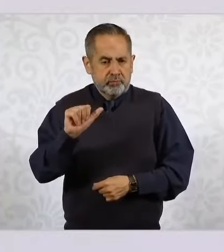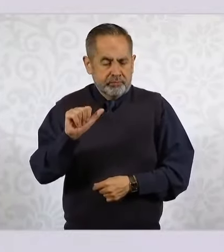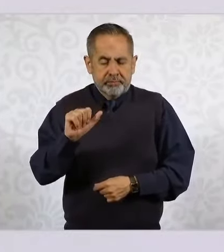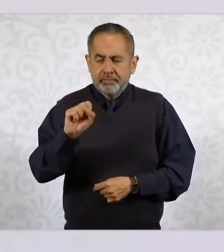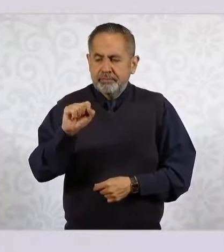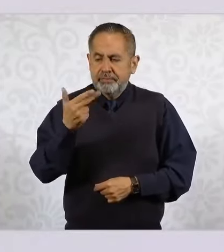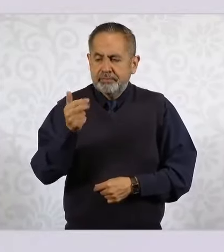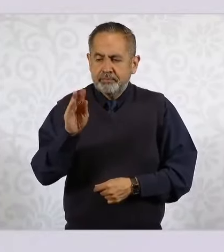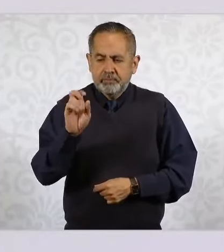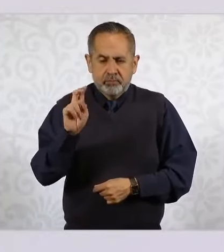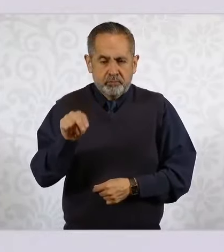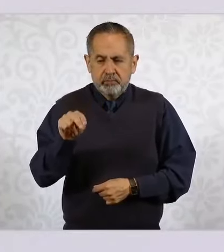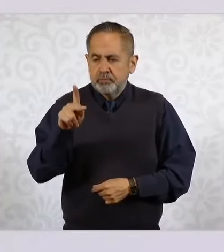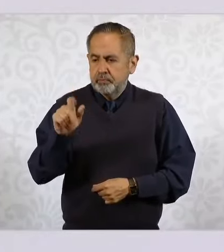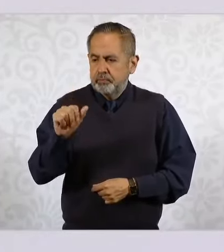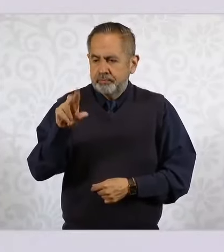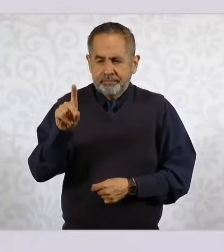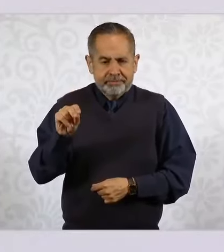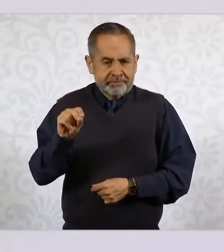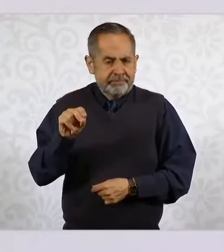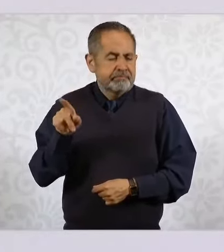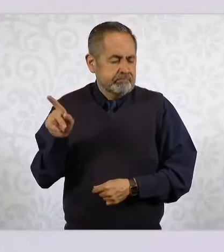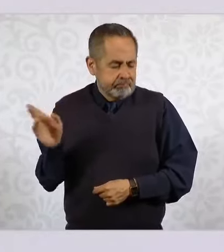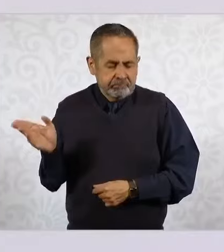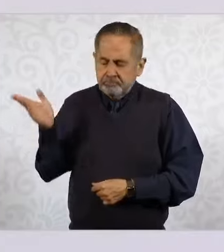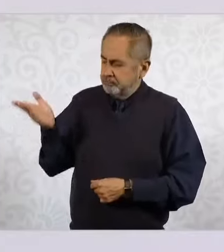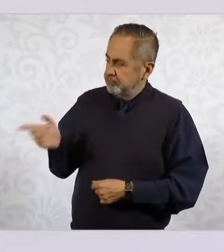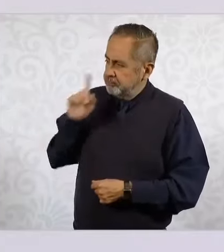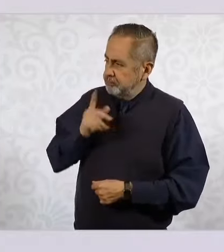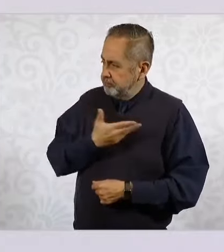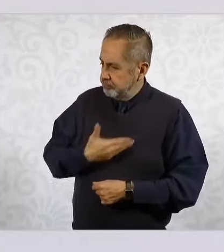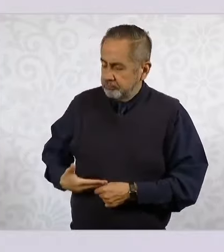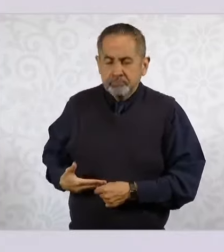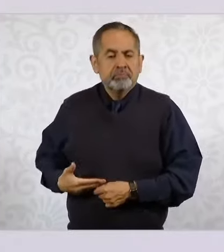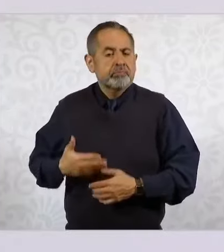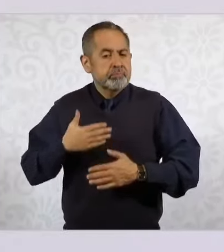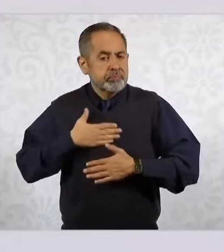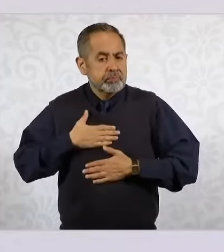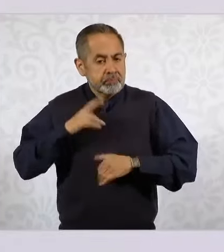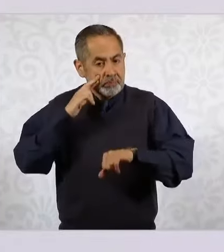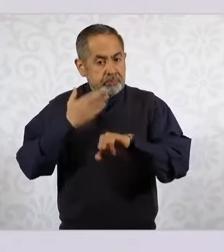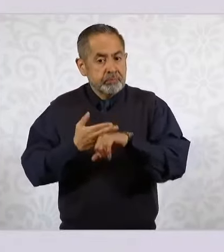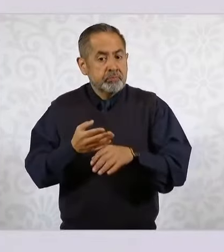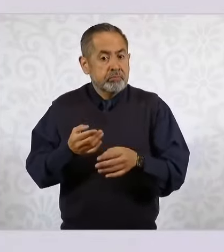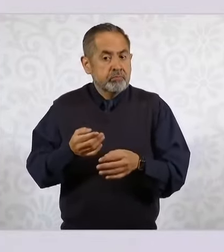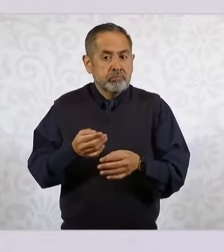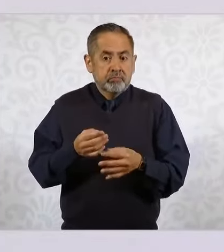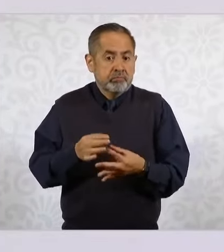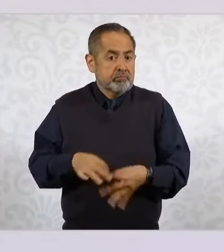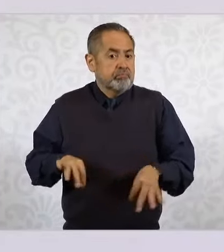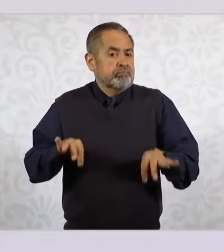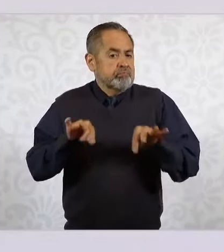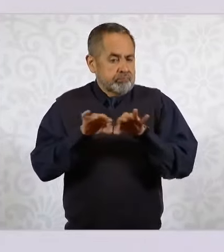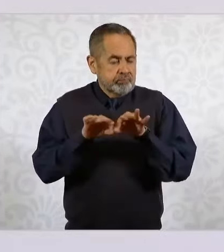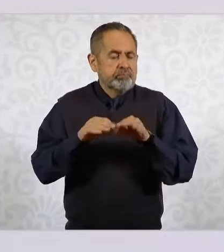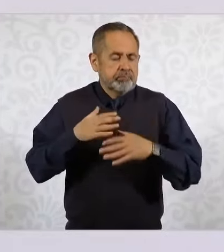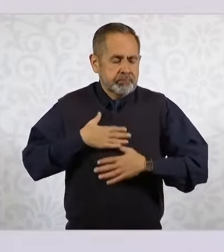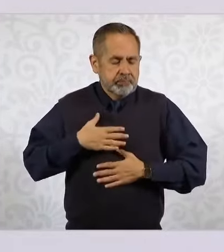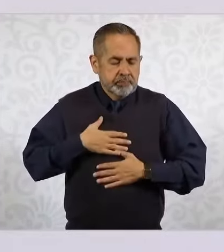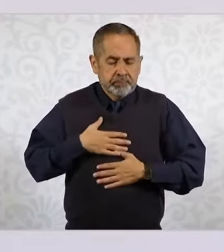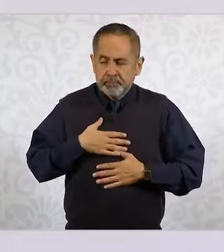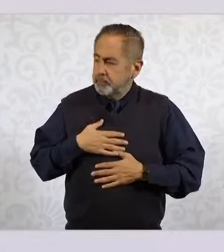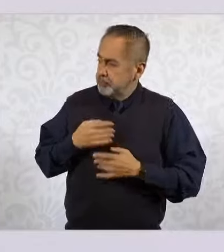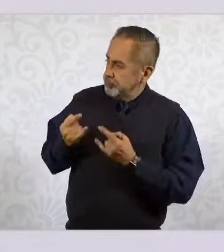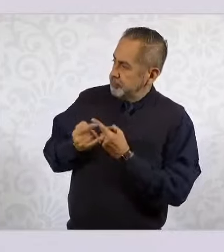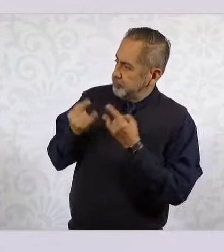y con la convicción de la responsabilidad histórica que han otorgado